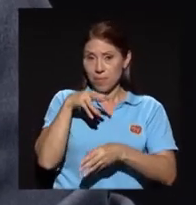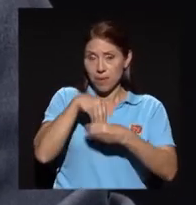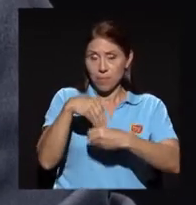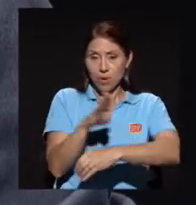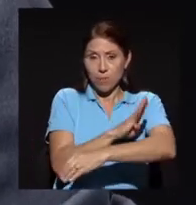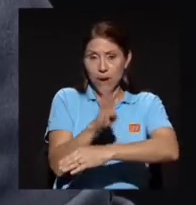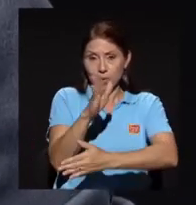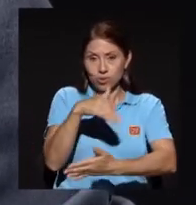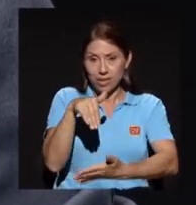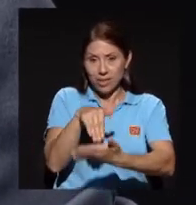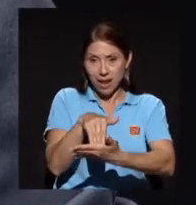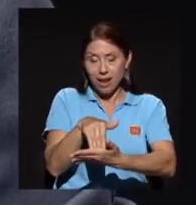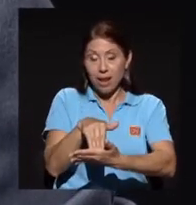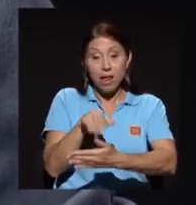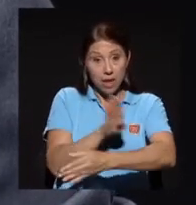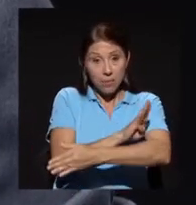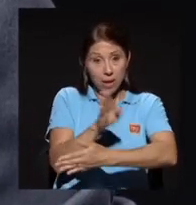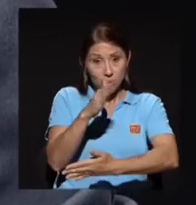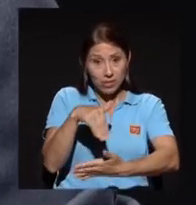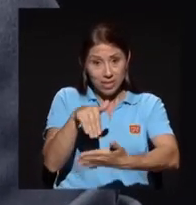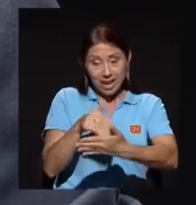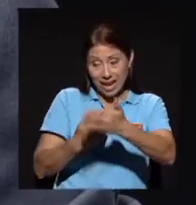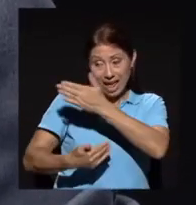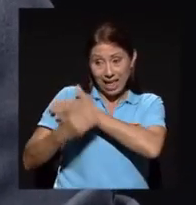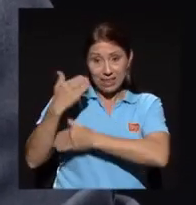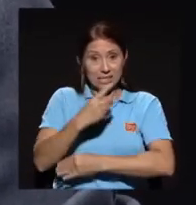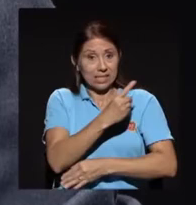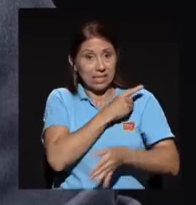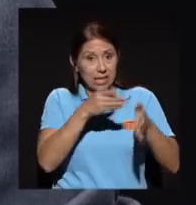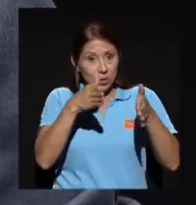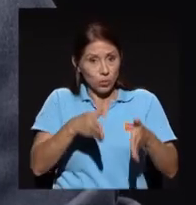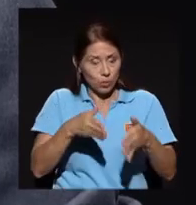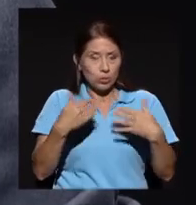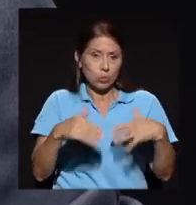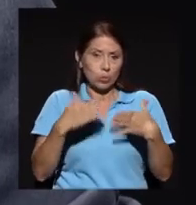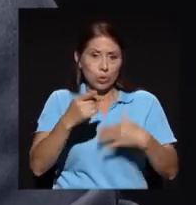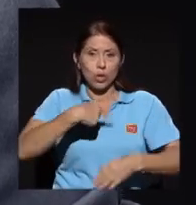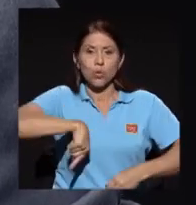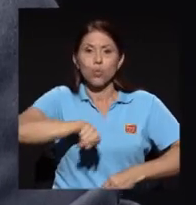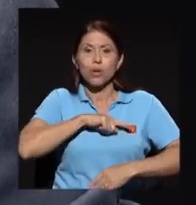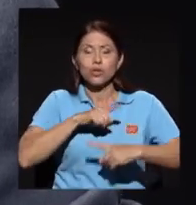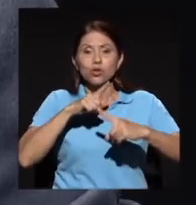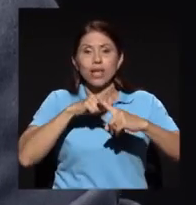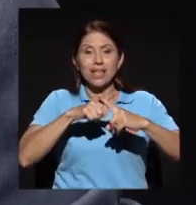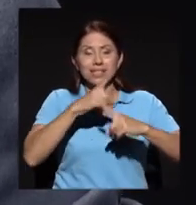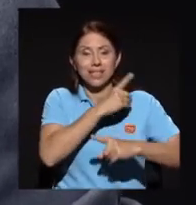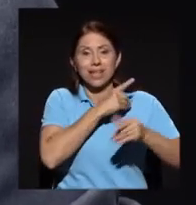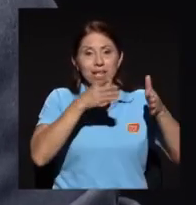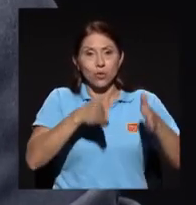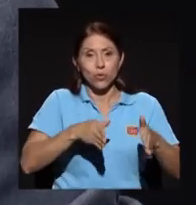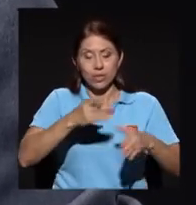Banco Central ha estado dirigido por nuestros ex directores, por nuestros profesores,